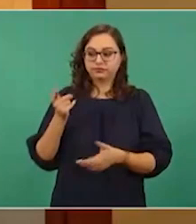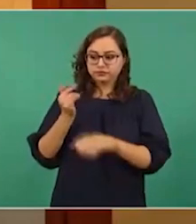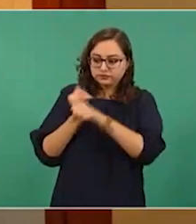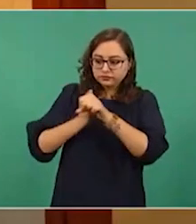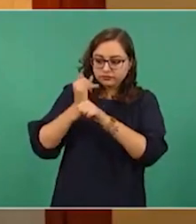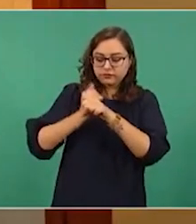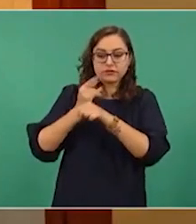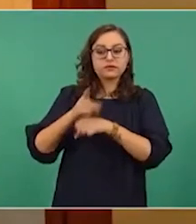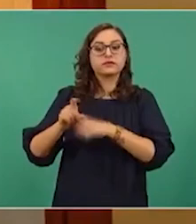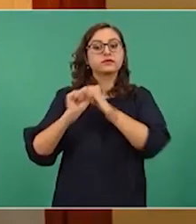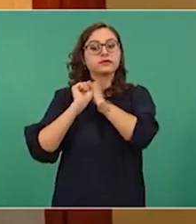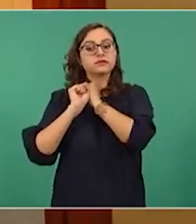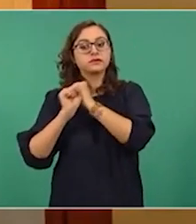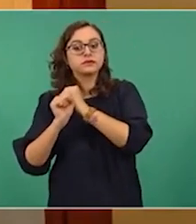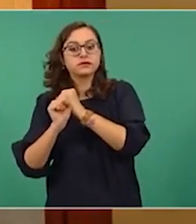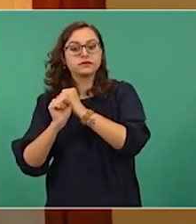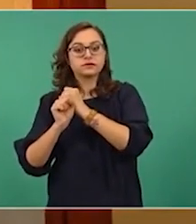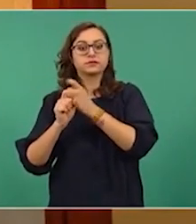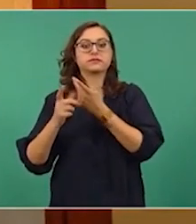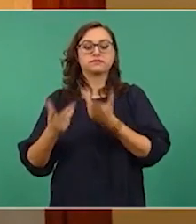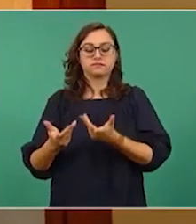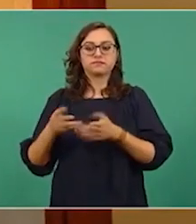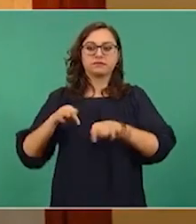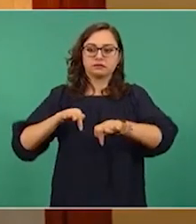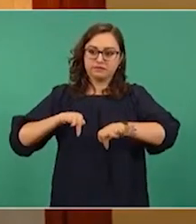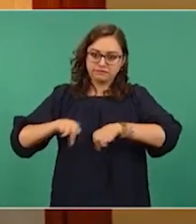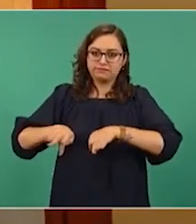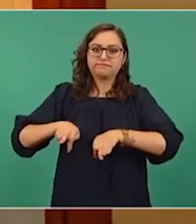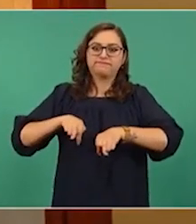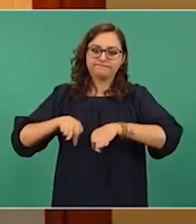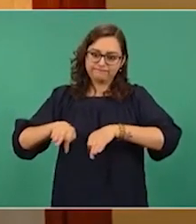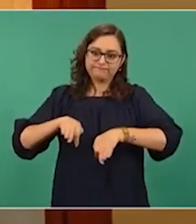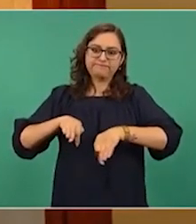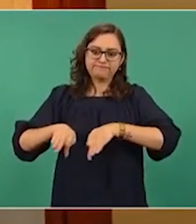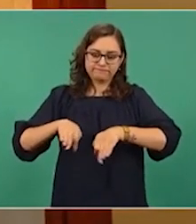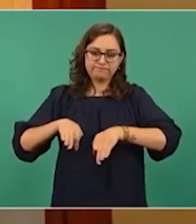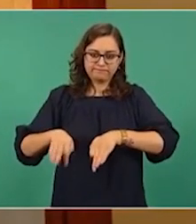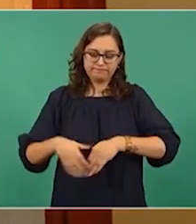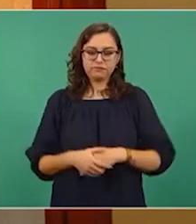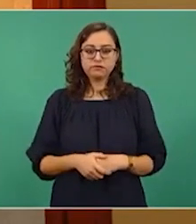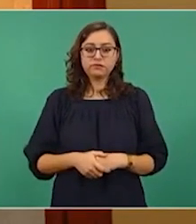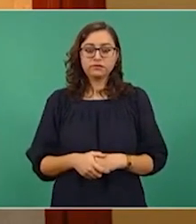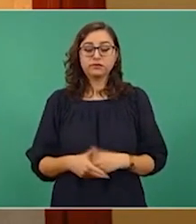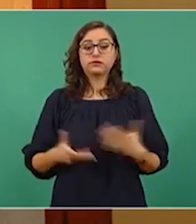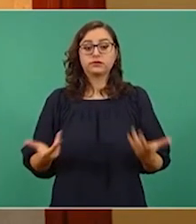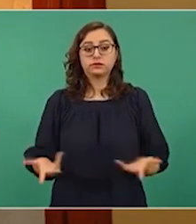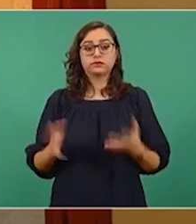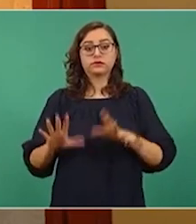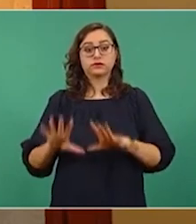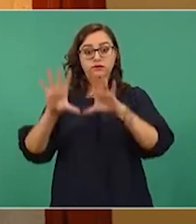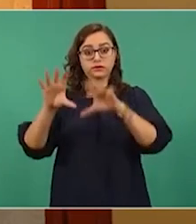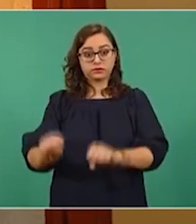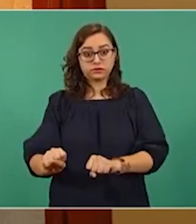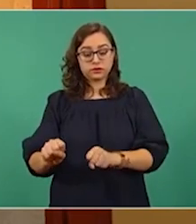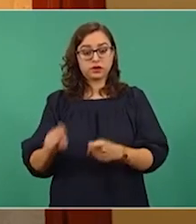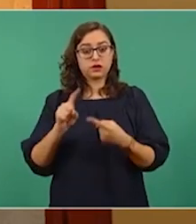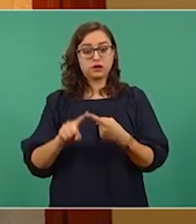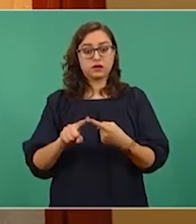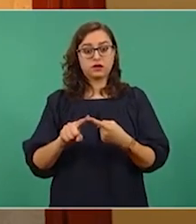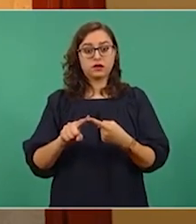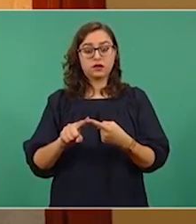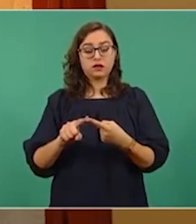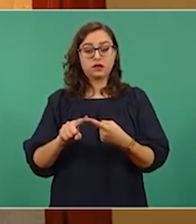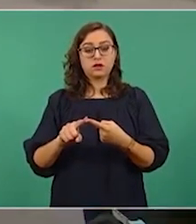en la modalidad de explotación laboral. Por estos hechos fue detenida una